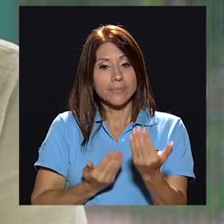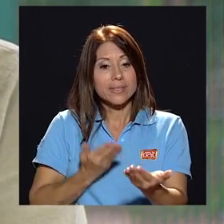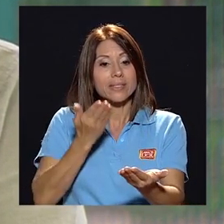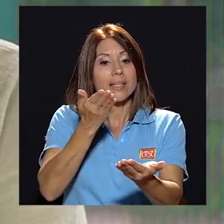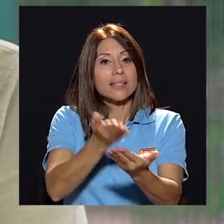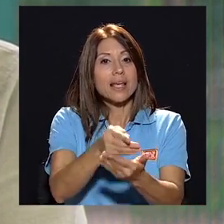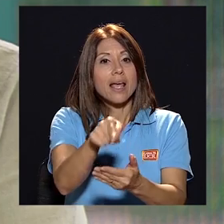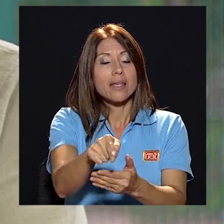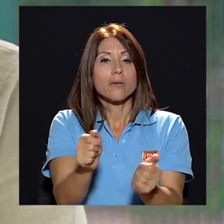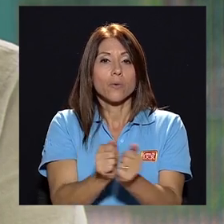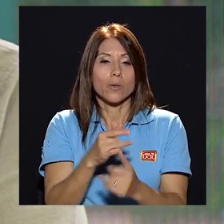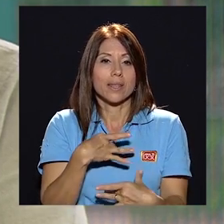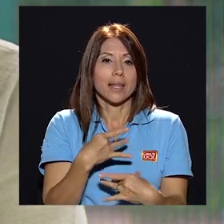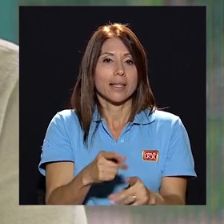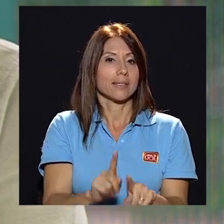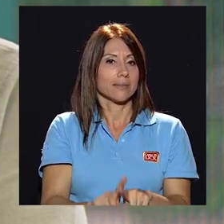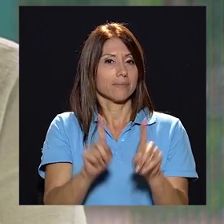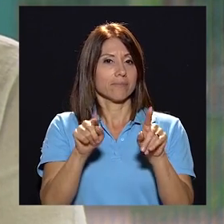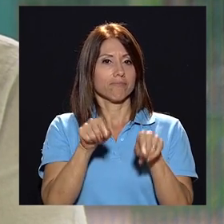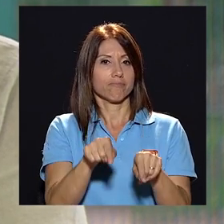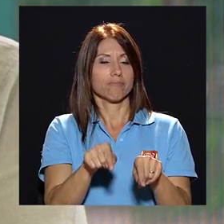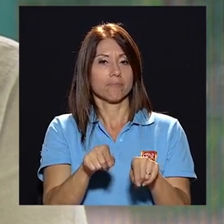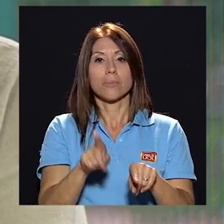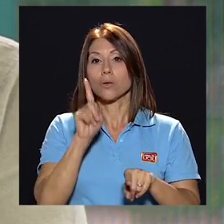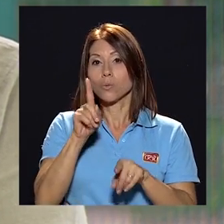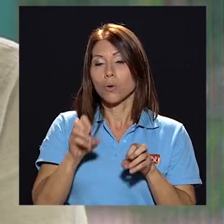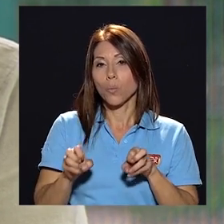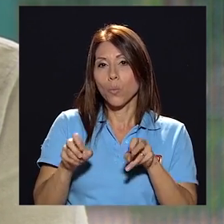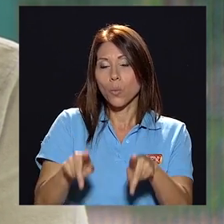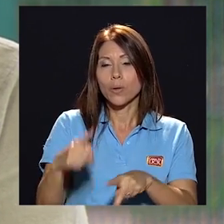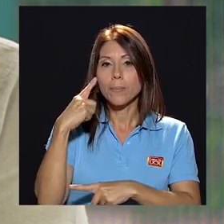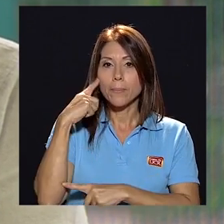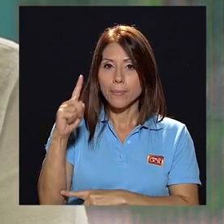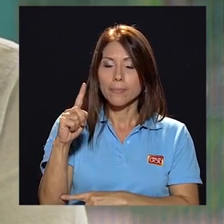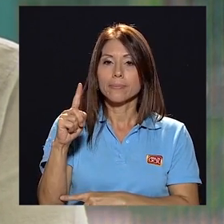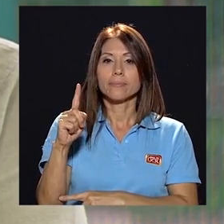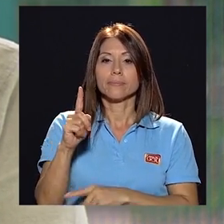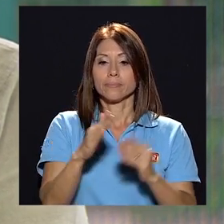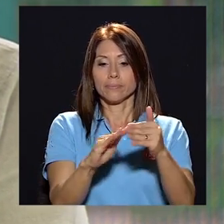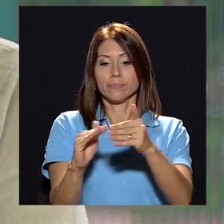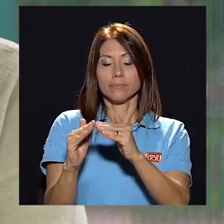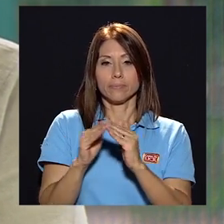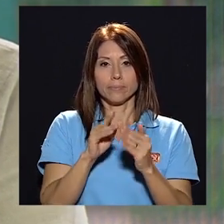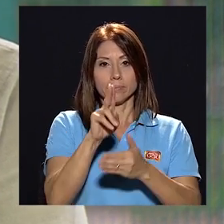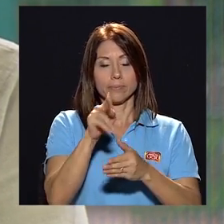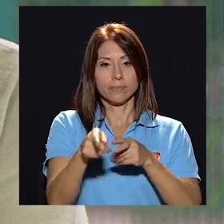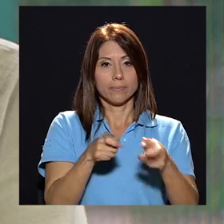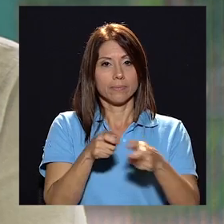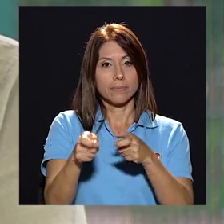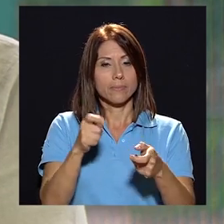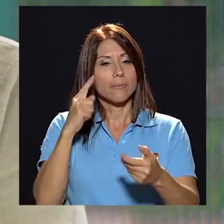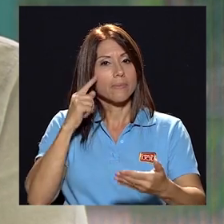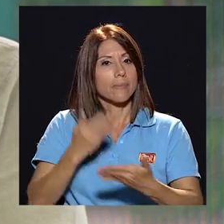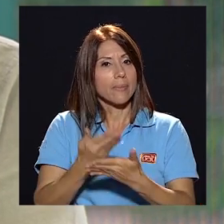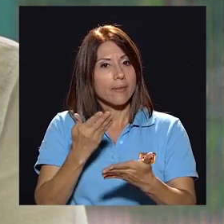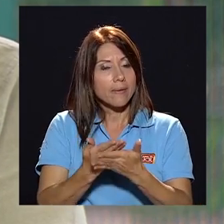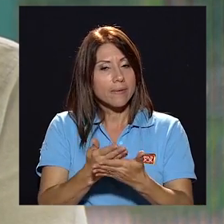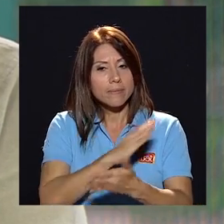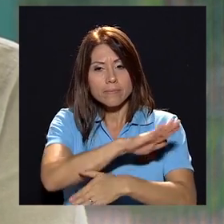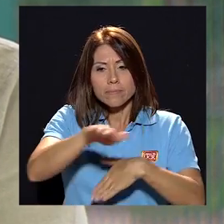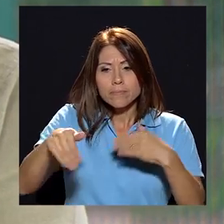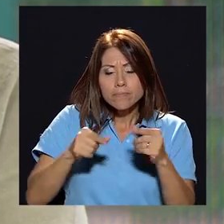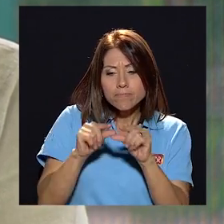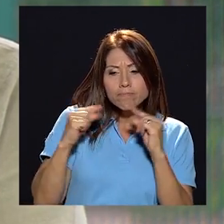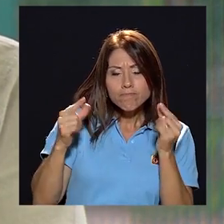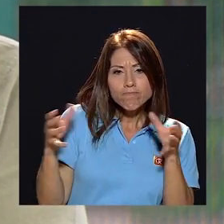ahí con algunos intereses creados y es una oportunidad también para que la comunidad administrativa demuestre